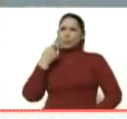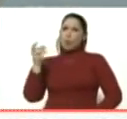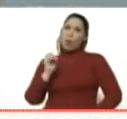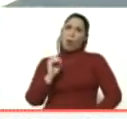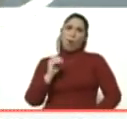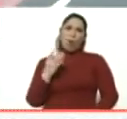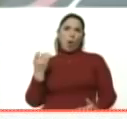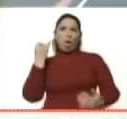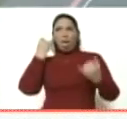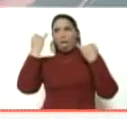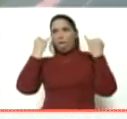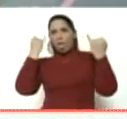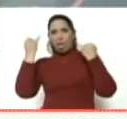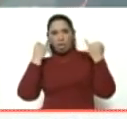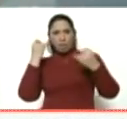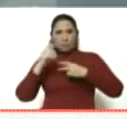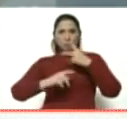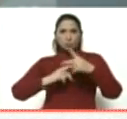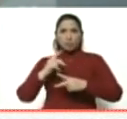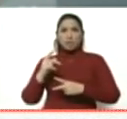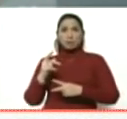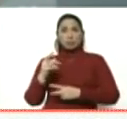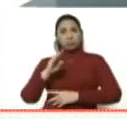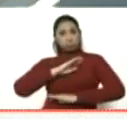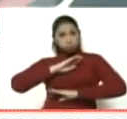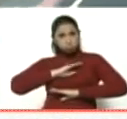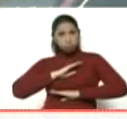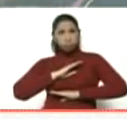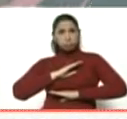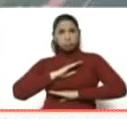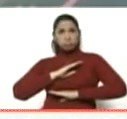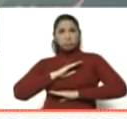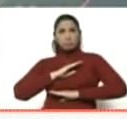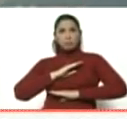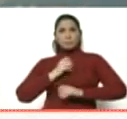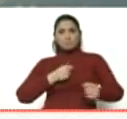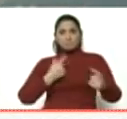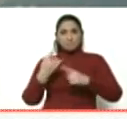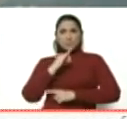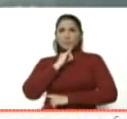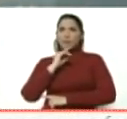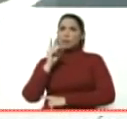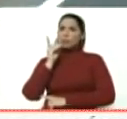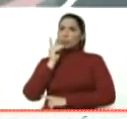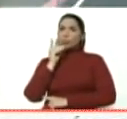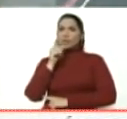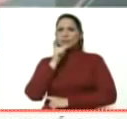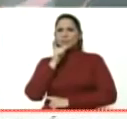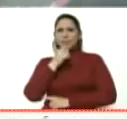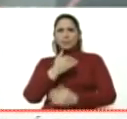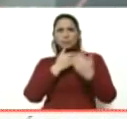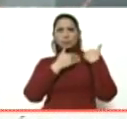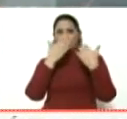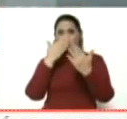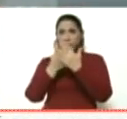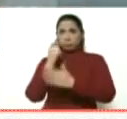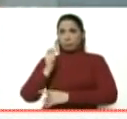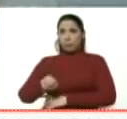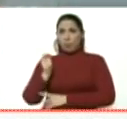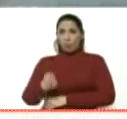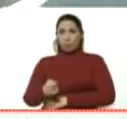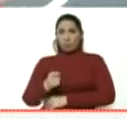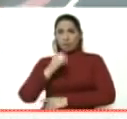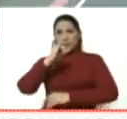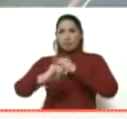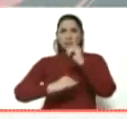ideologización de los procesos, sino con propiedad llevar al señor Duque y a los responsables ante la Corte Penal Internacional